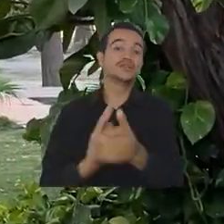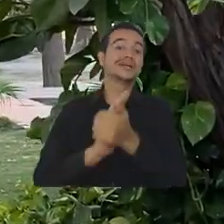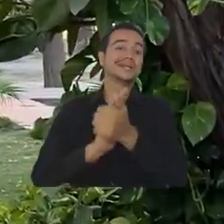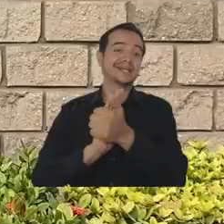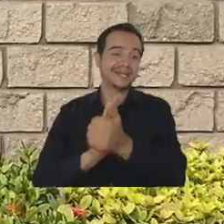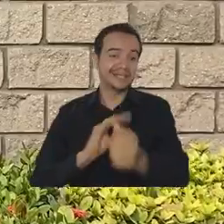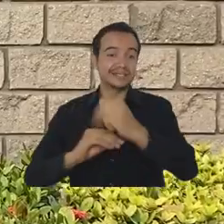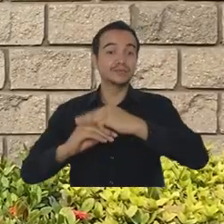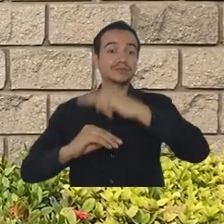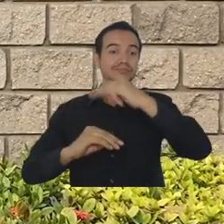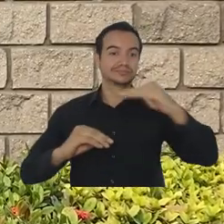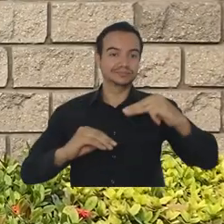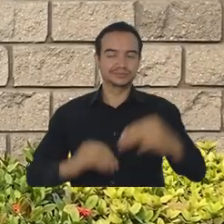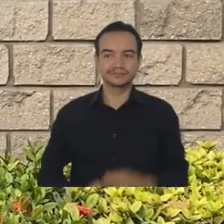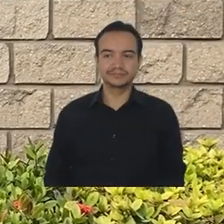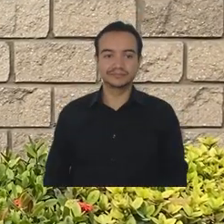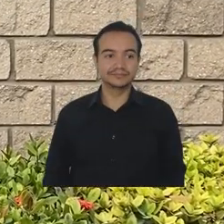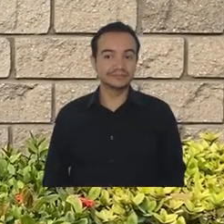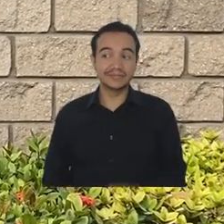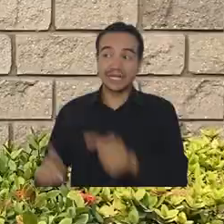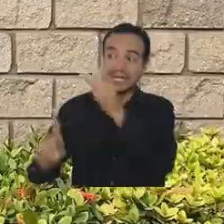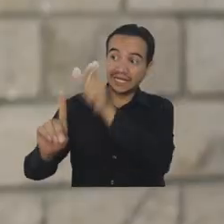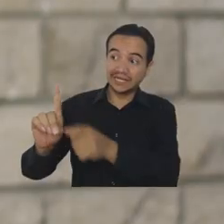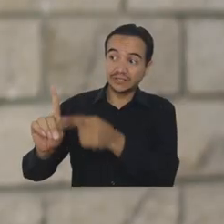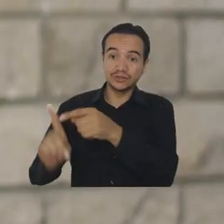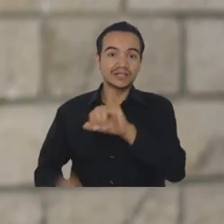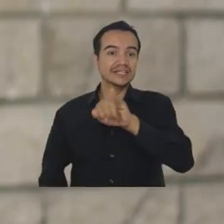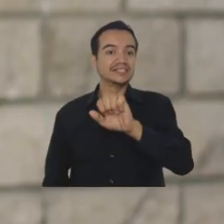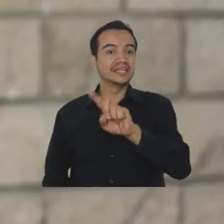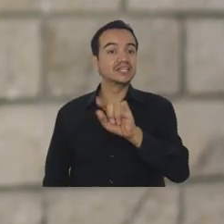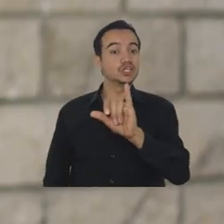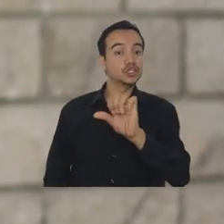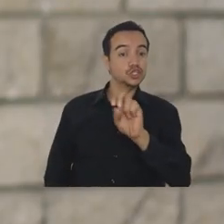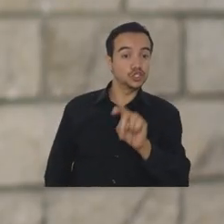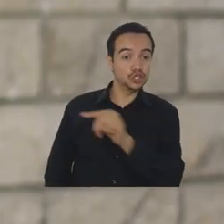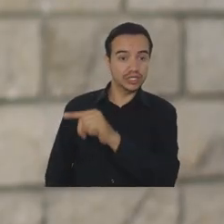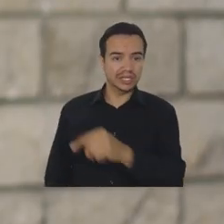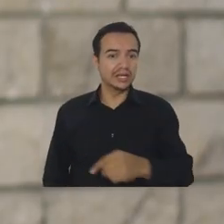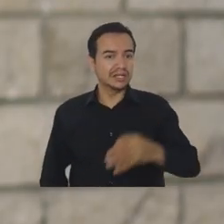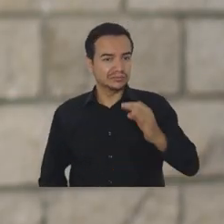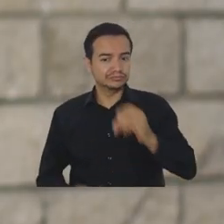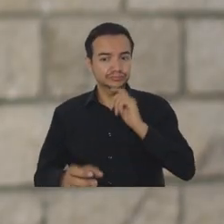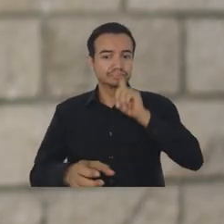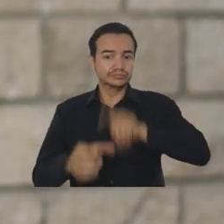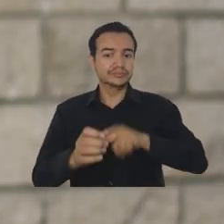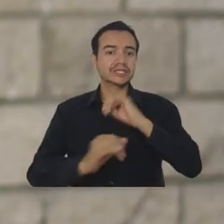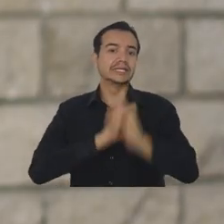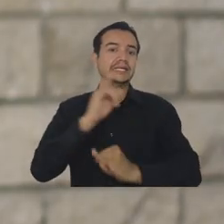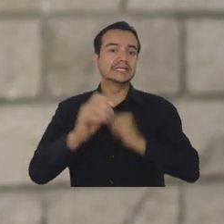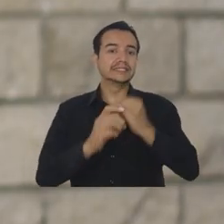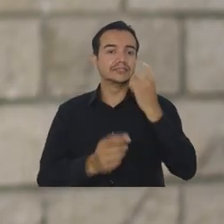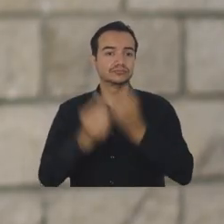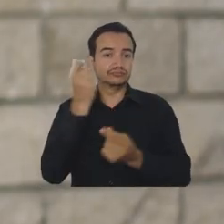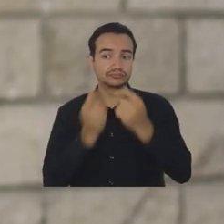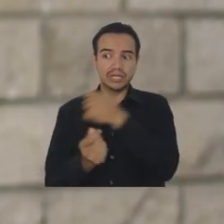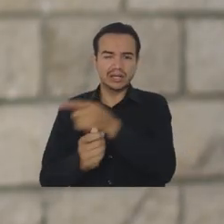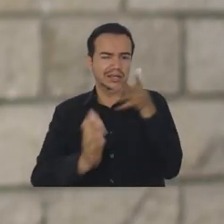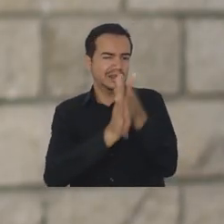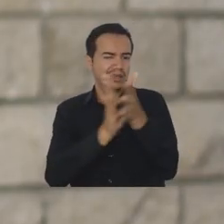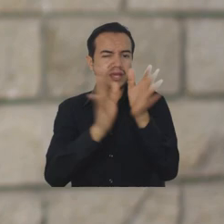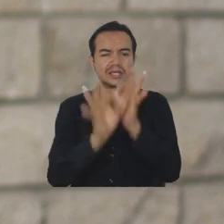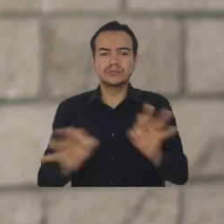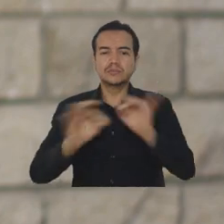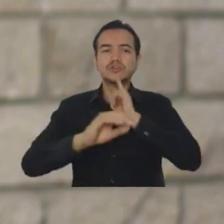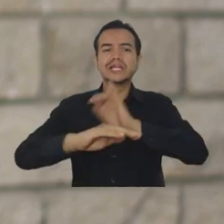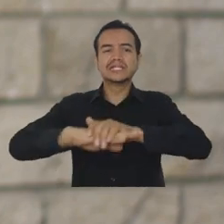magdalena. El estudiante de negocios internacionales, Jason Silgado, compartió con sus compañeros los beneficios de aprender el inglés